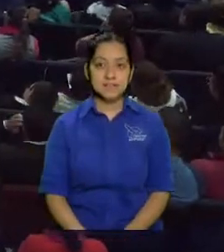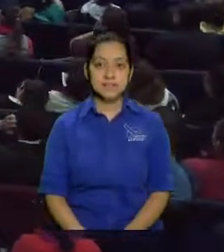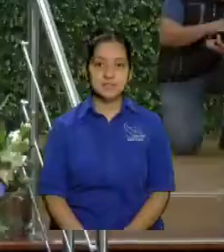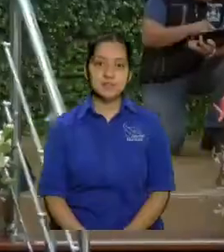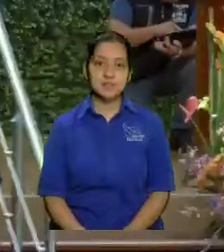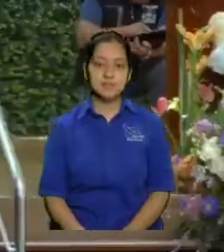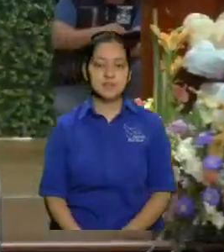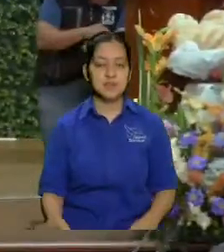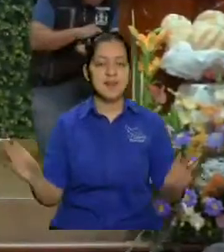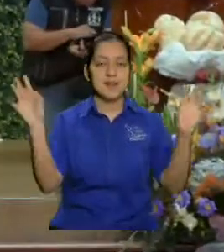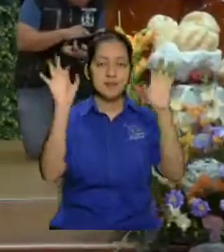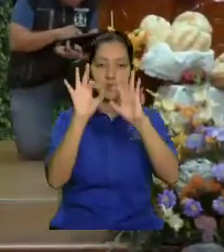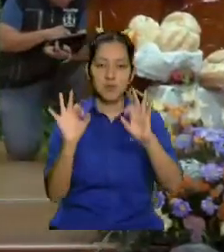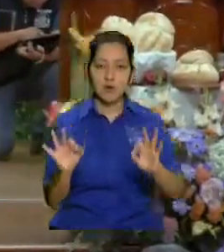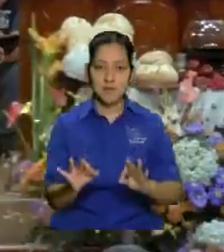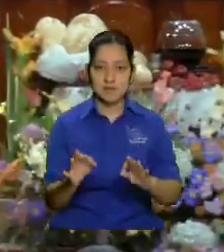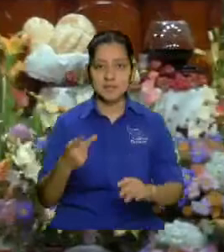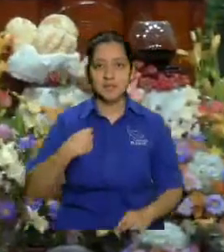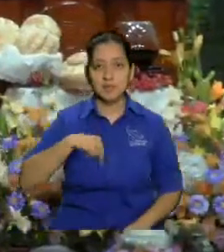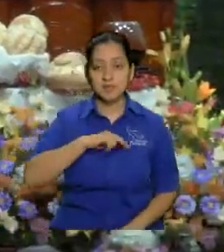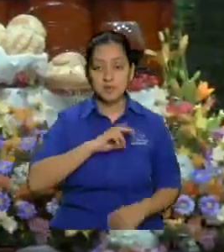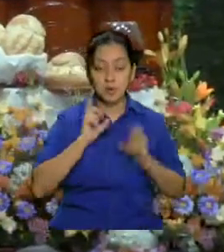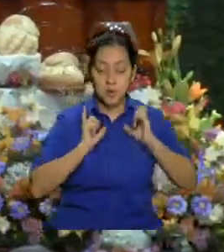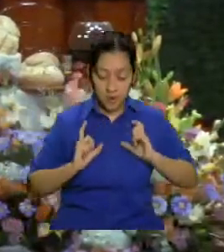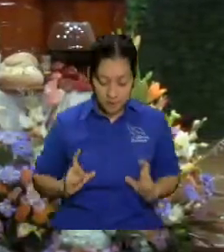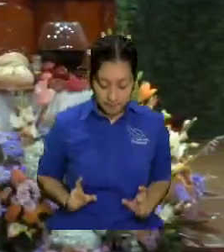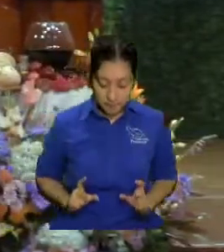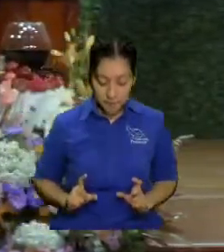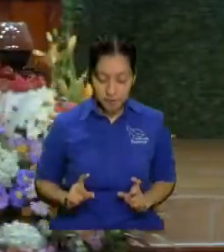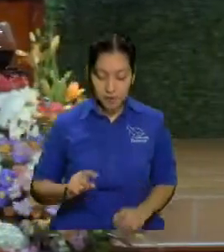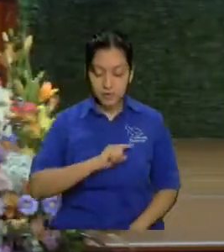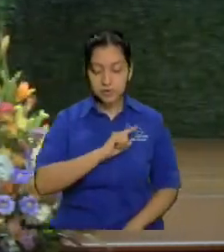pero me quiero meter en eso aunque eso vendría a ser una especie de